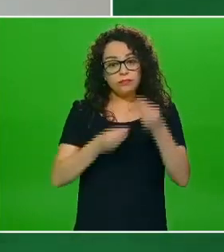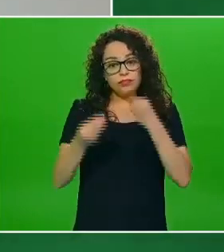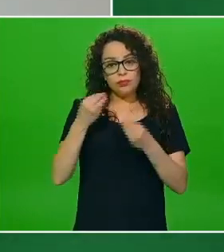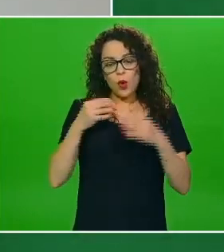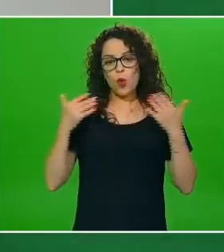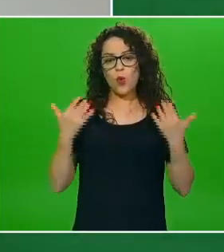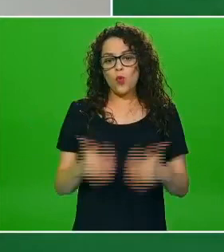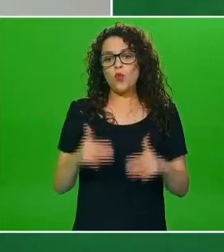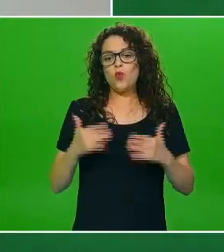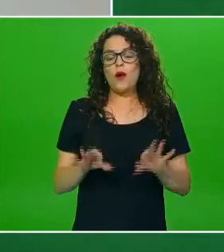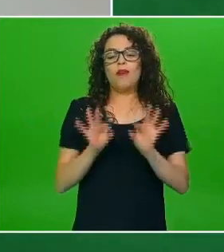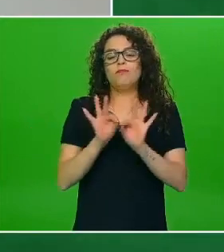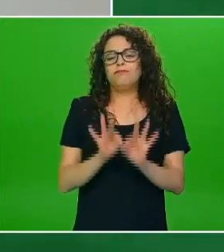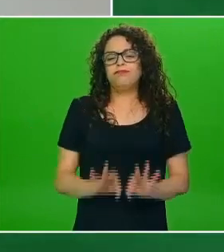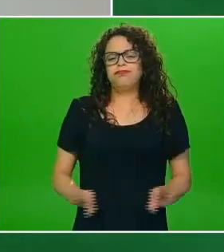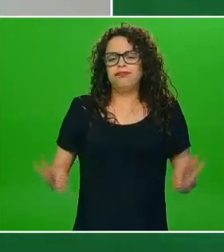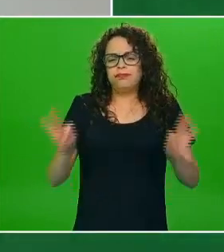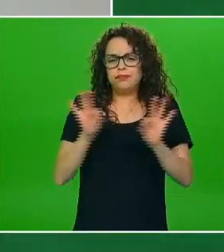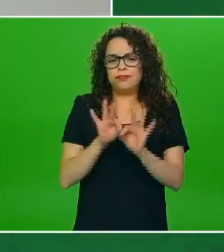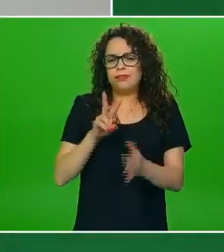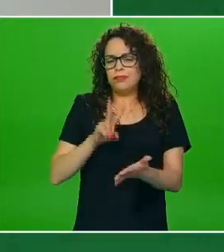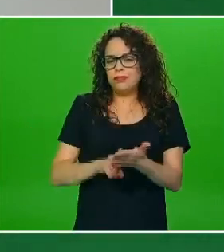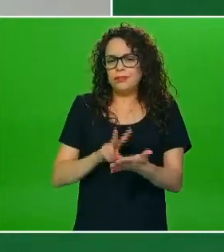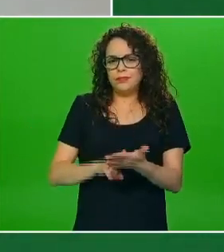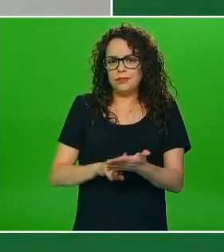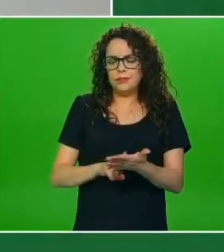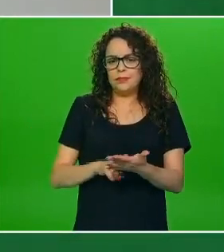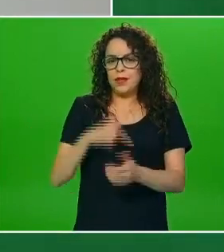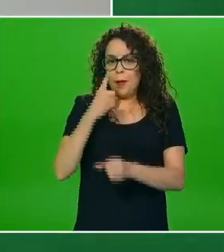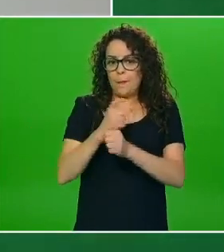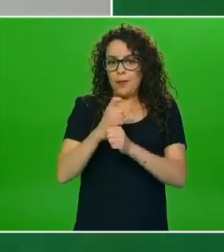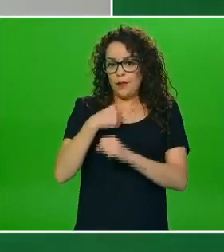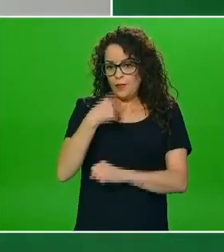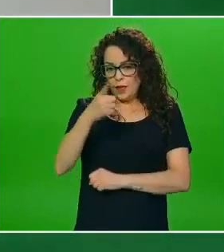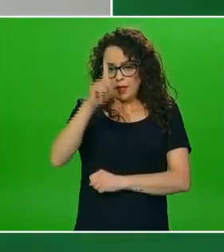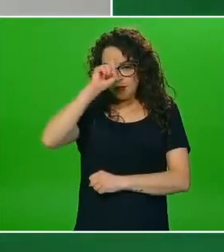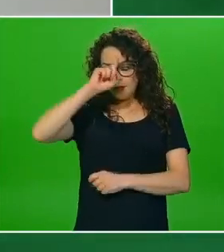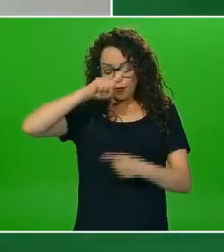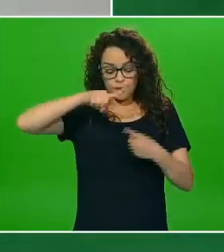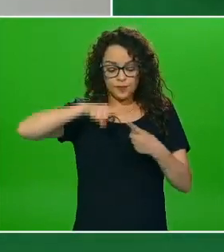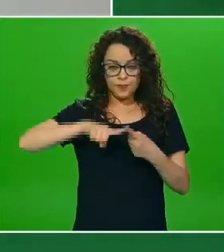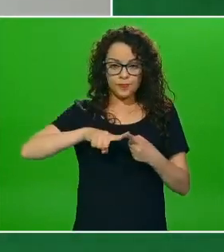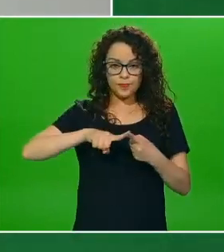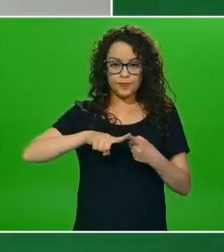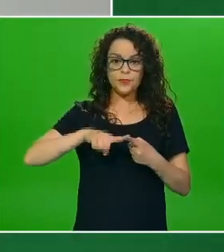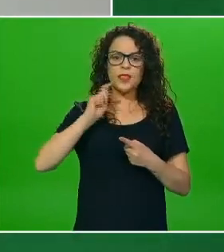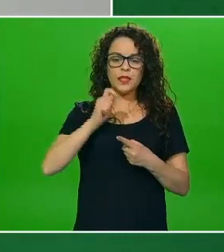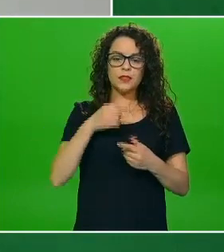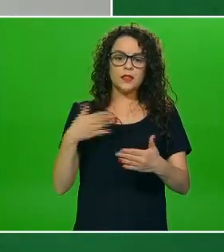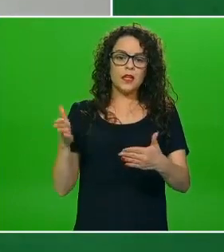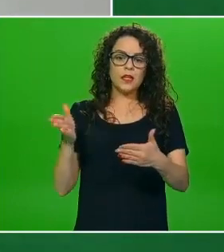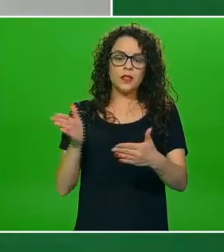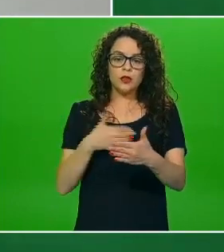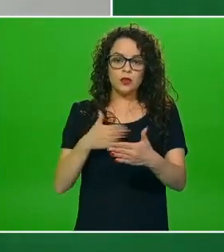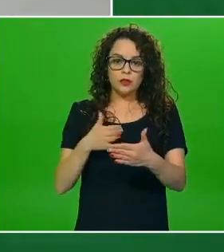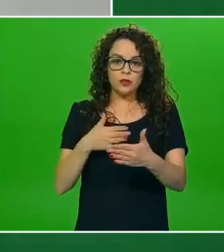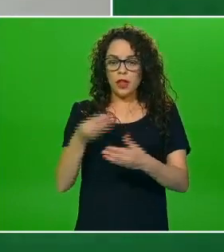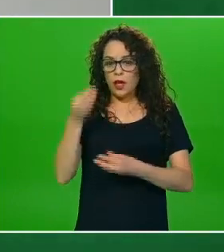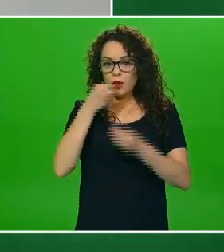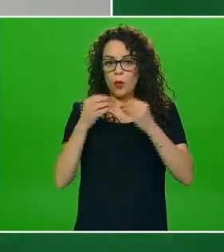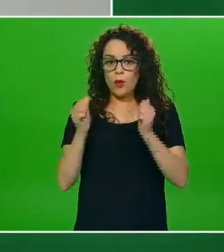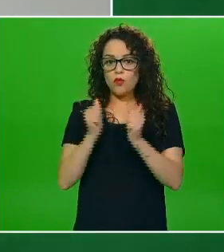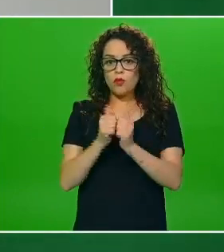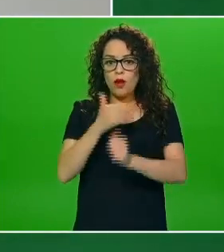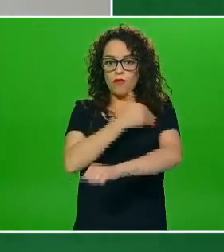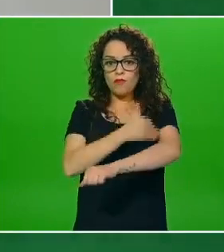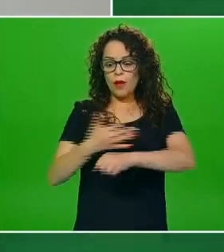clave la primera recomendación si recuerdan era cocinar y comer en familia pero esto